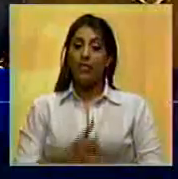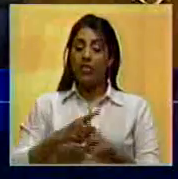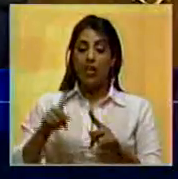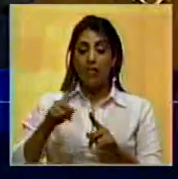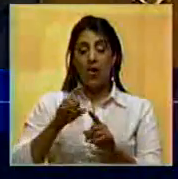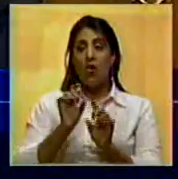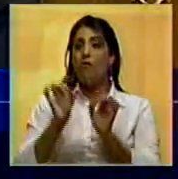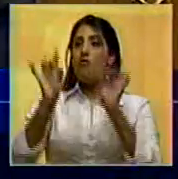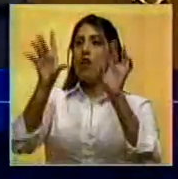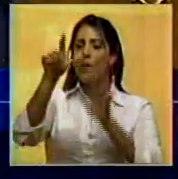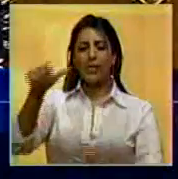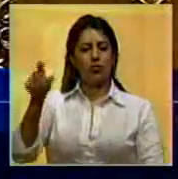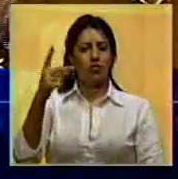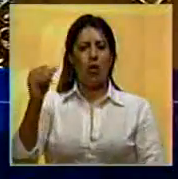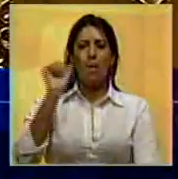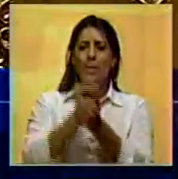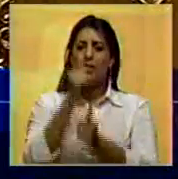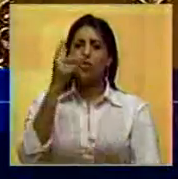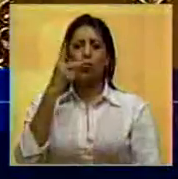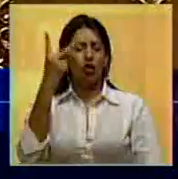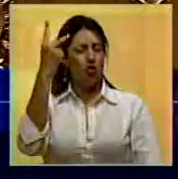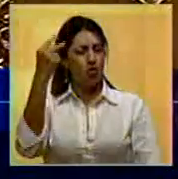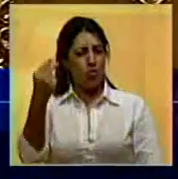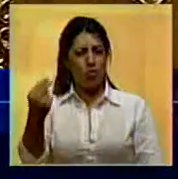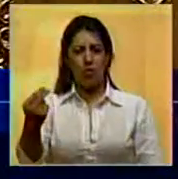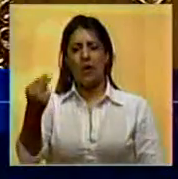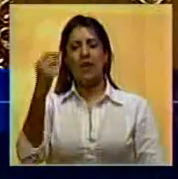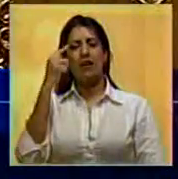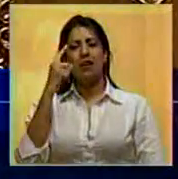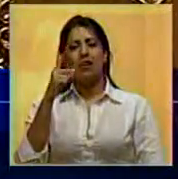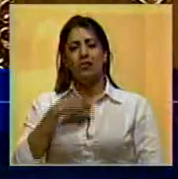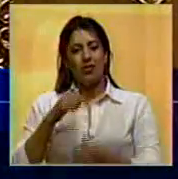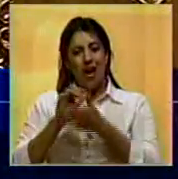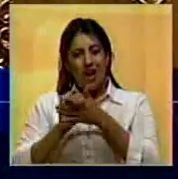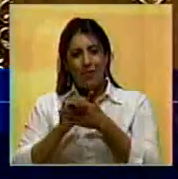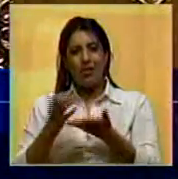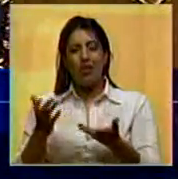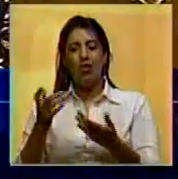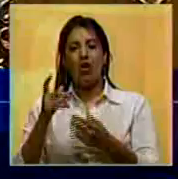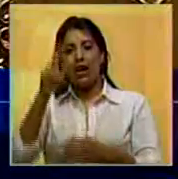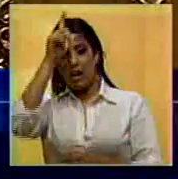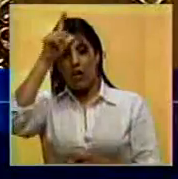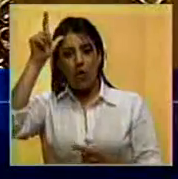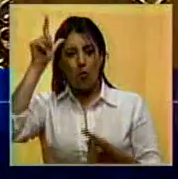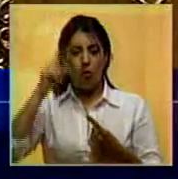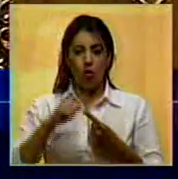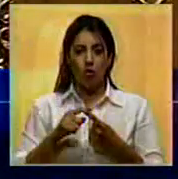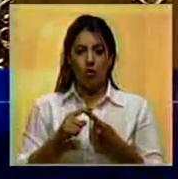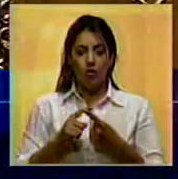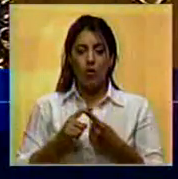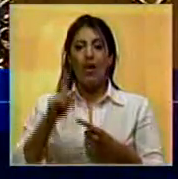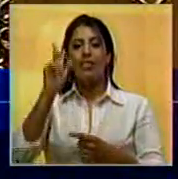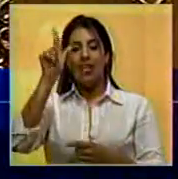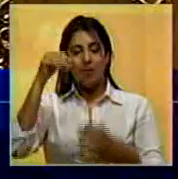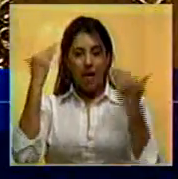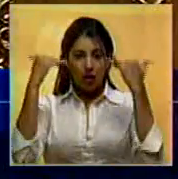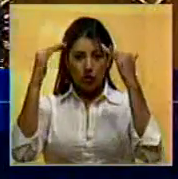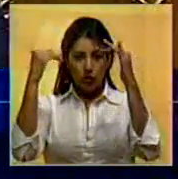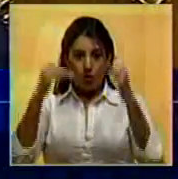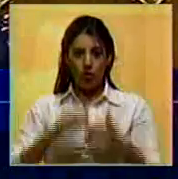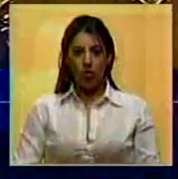exiliados ni presos políticos como nuestros compañeros Leopoldo Antonio